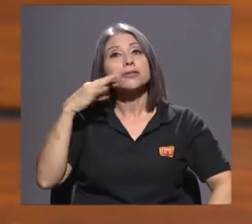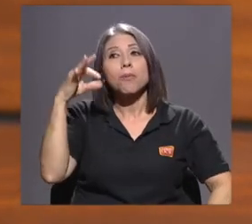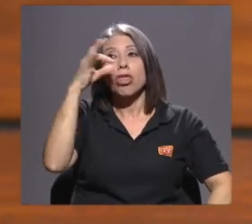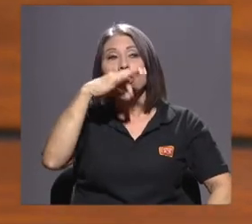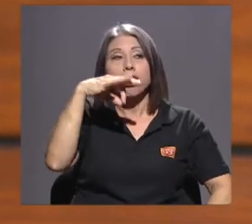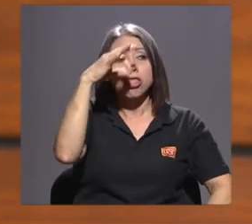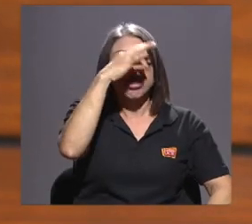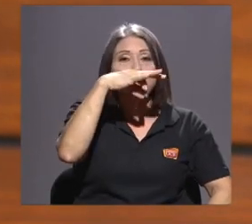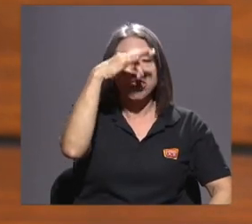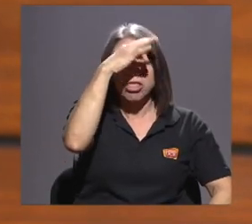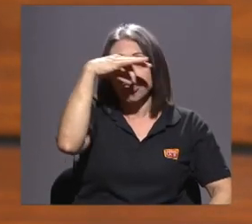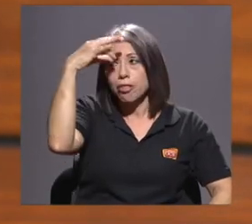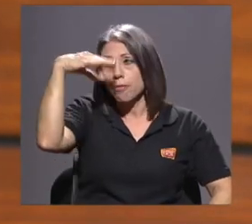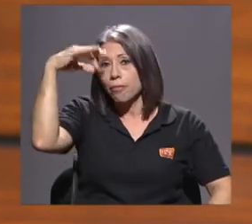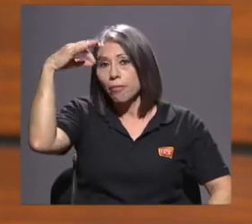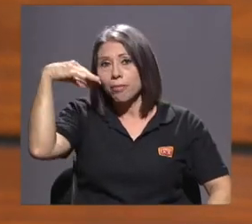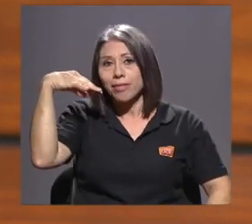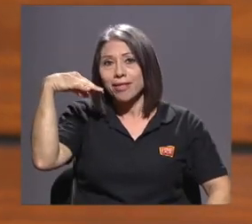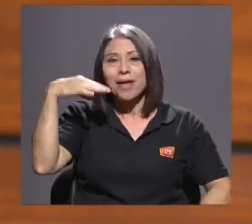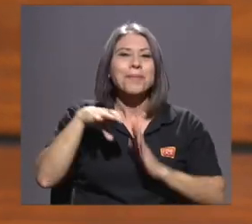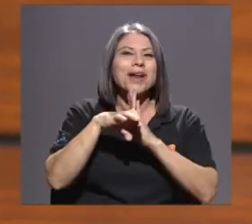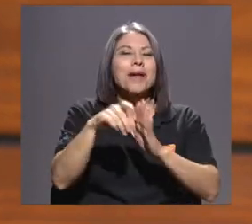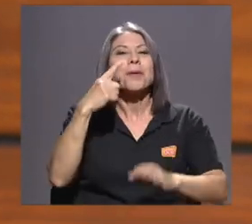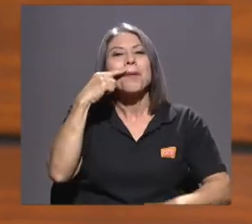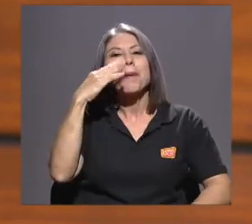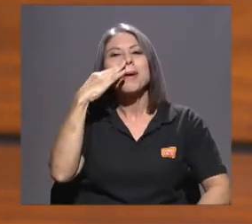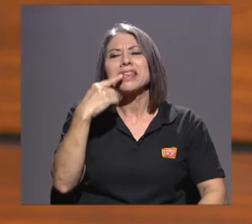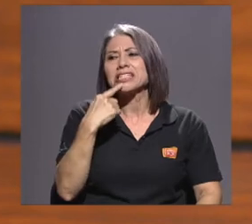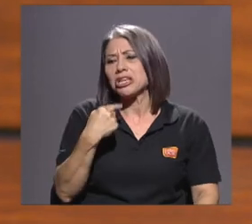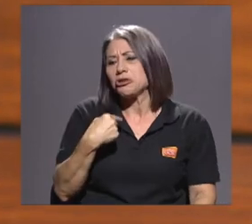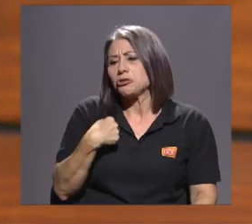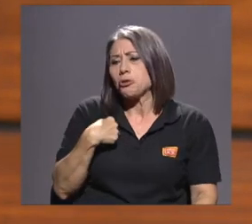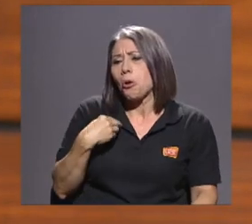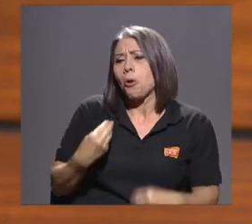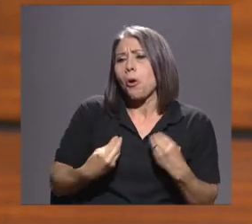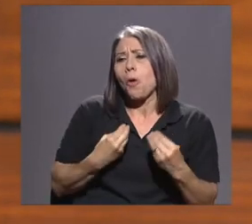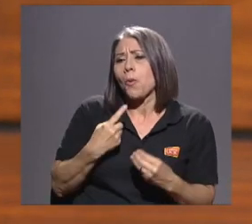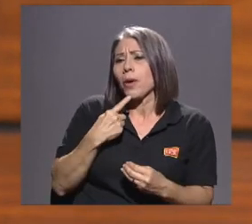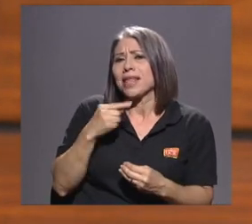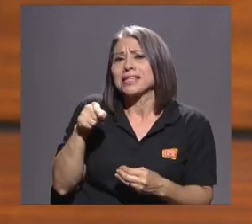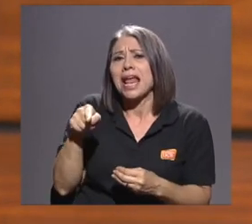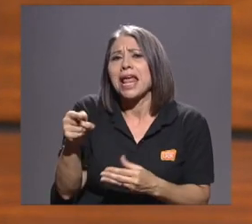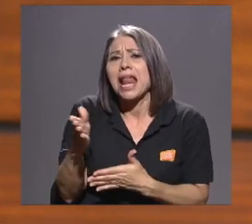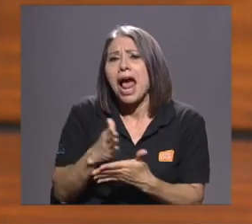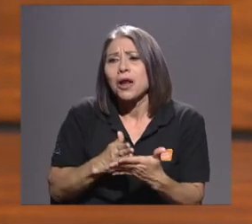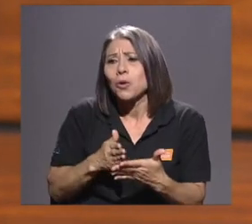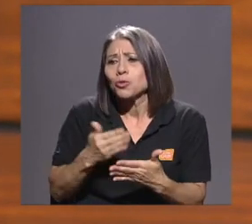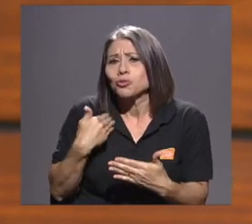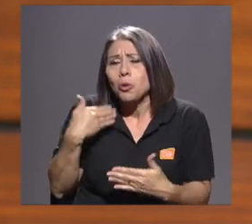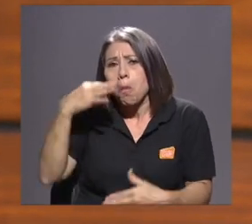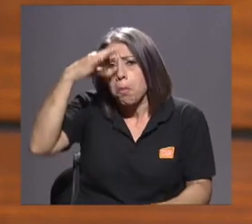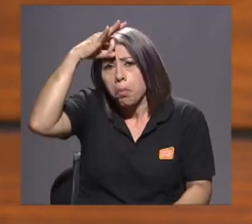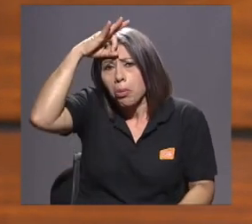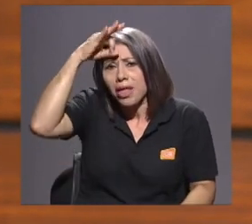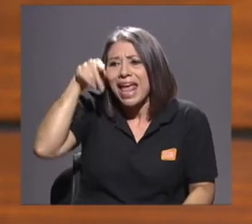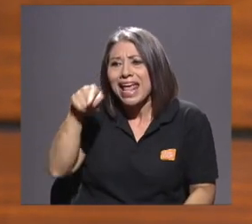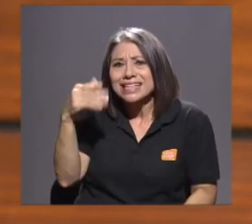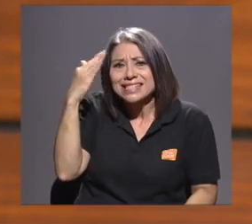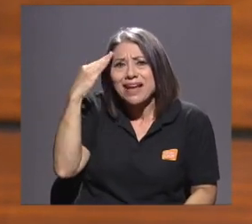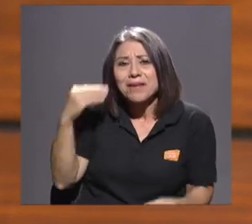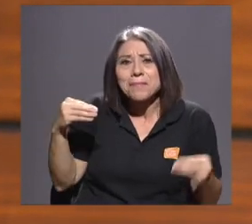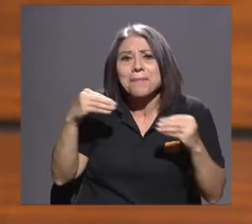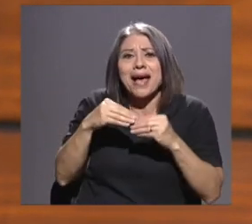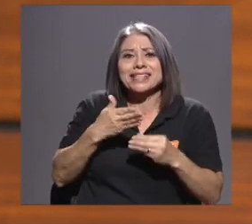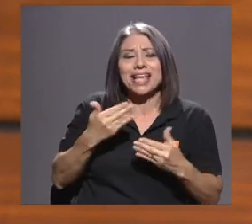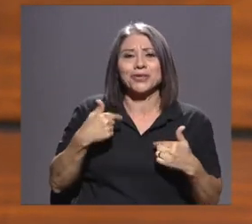se dice, ¿yo qué voy a decirles si no sé nada, si ellos saben más que yo? Voy a cerrar